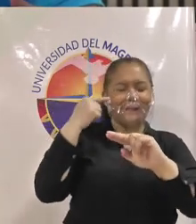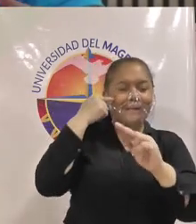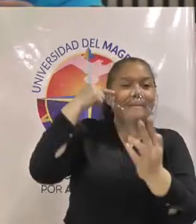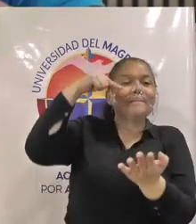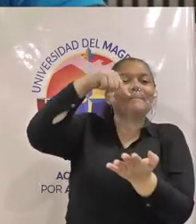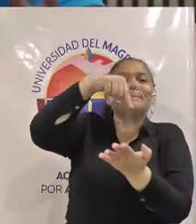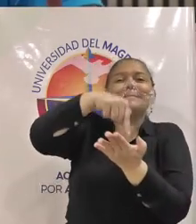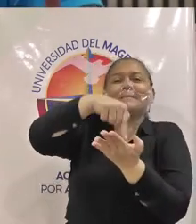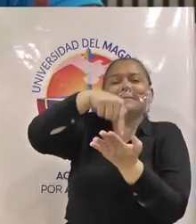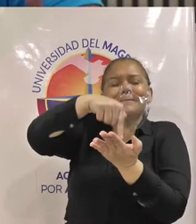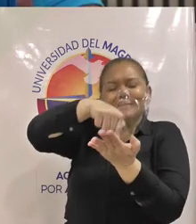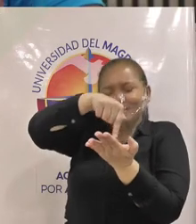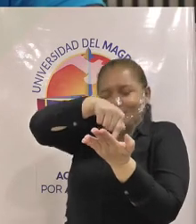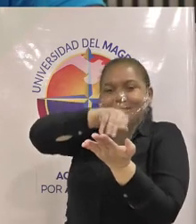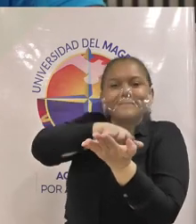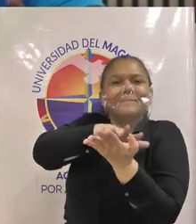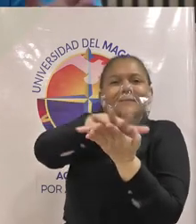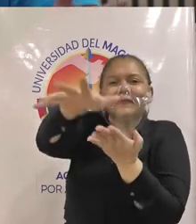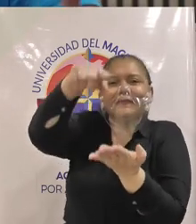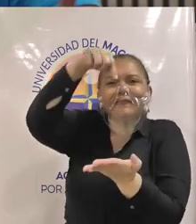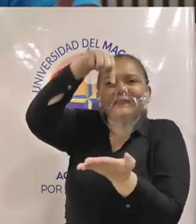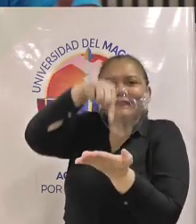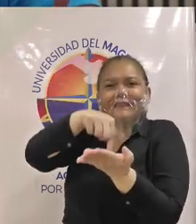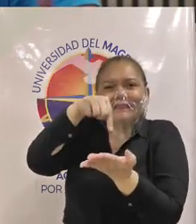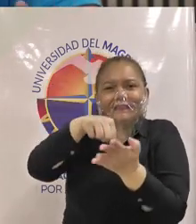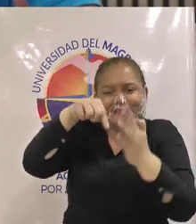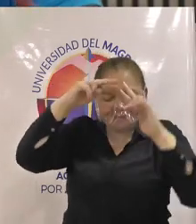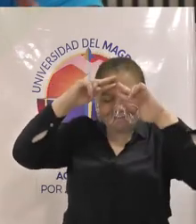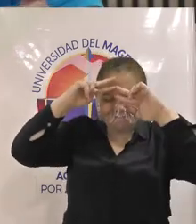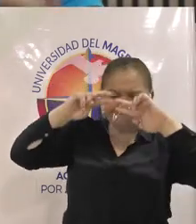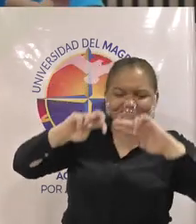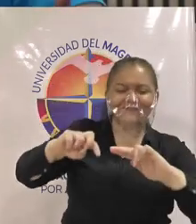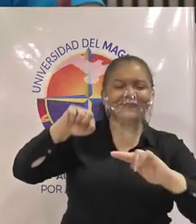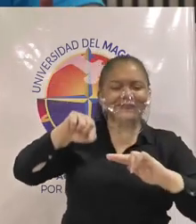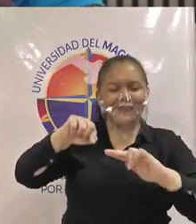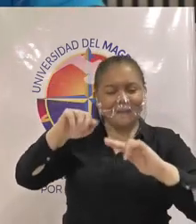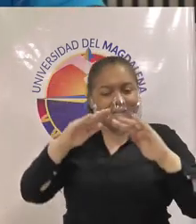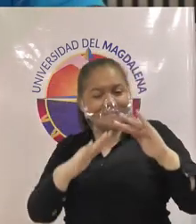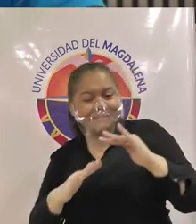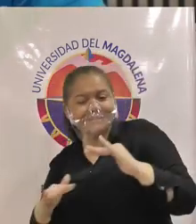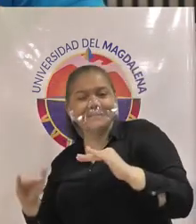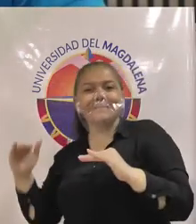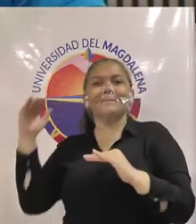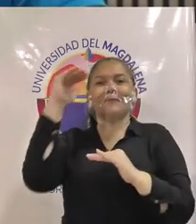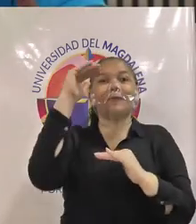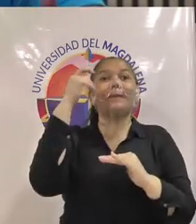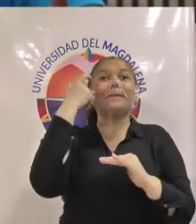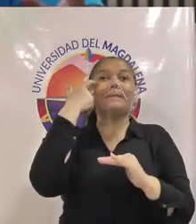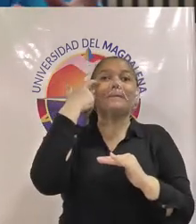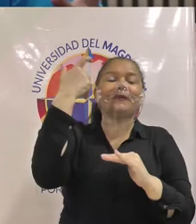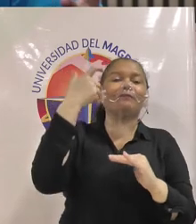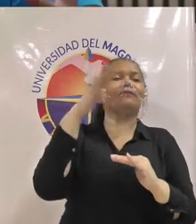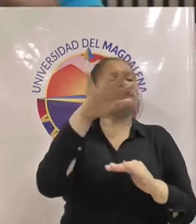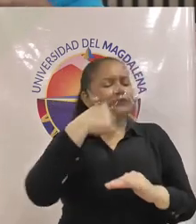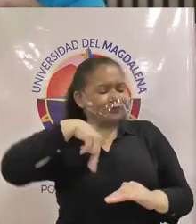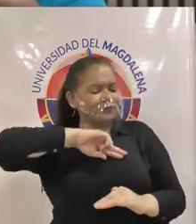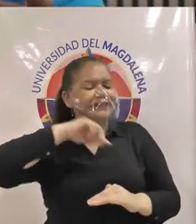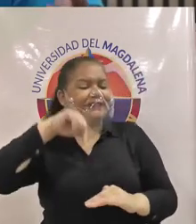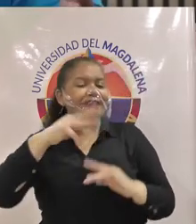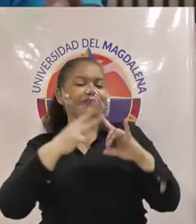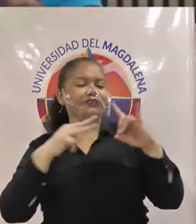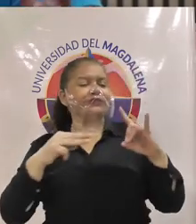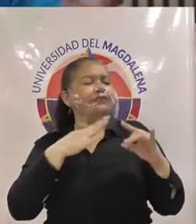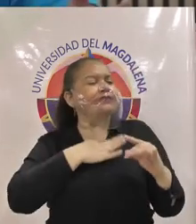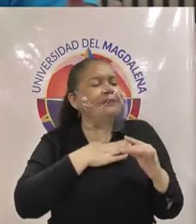transversal de toda institución de educación superior por lo que inicialmente promovemos como estamos percibiendo desde la universidad del